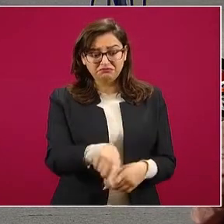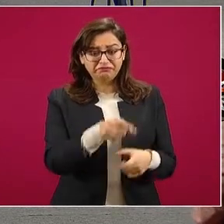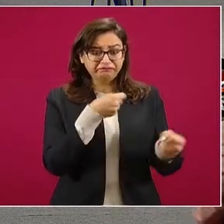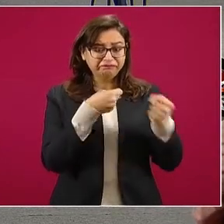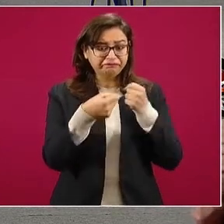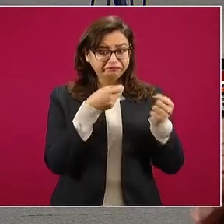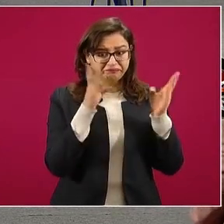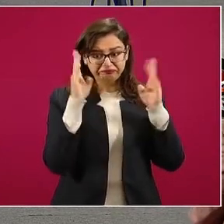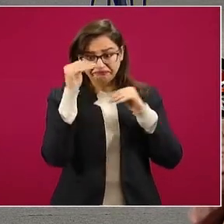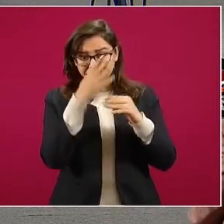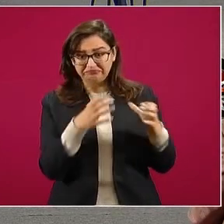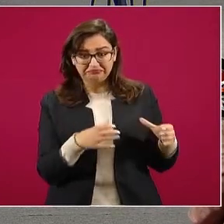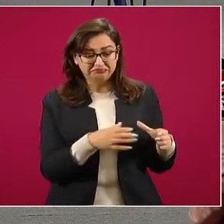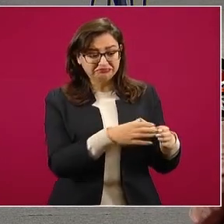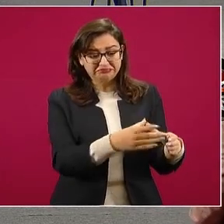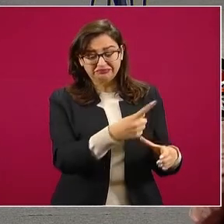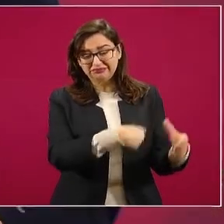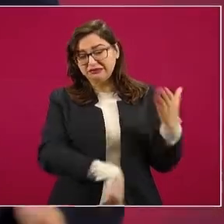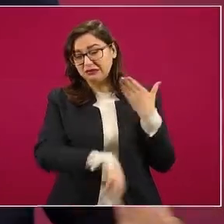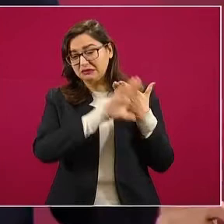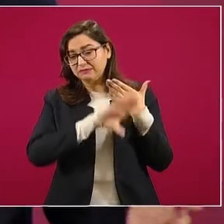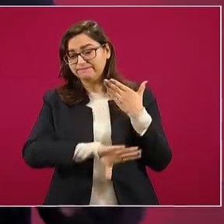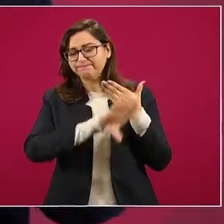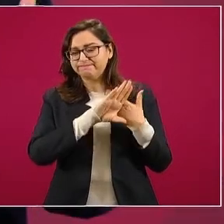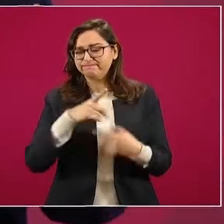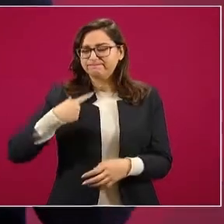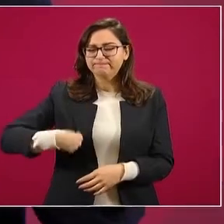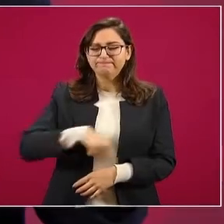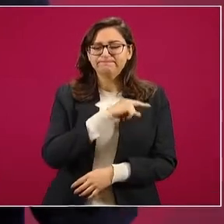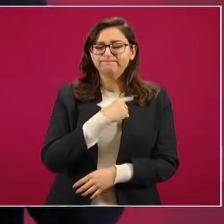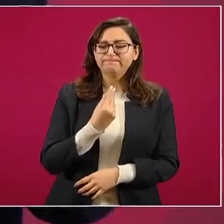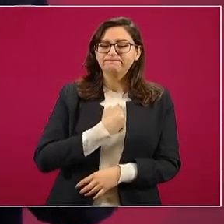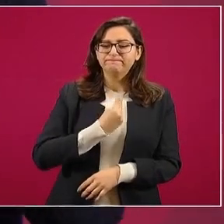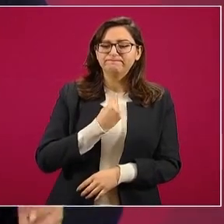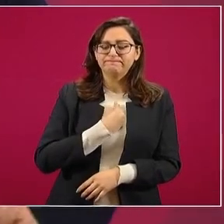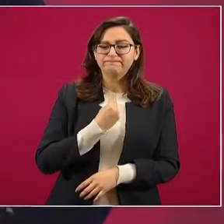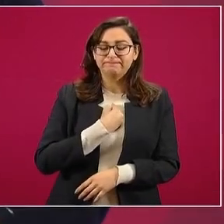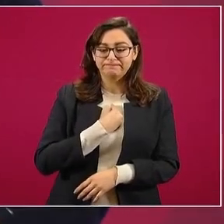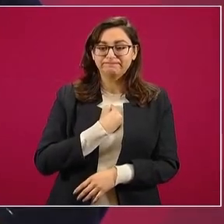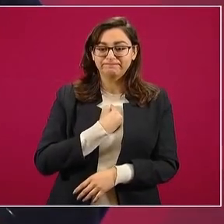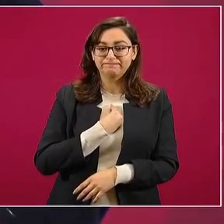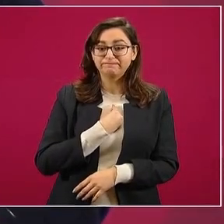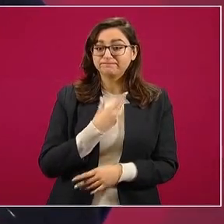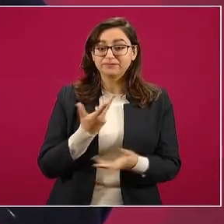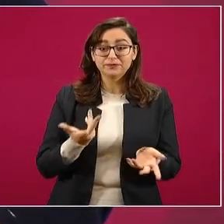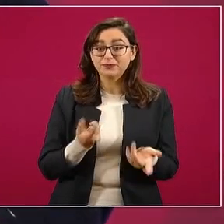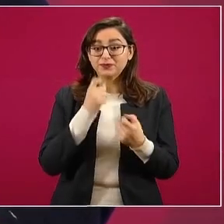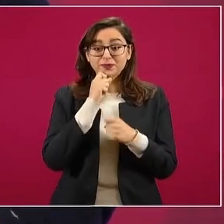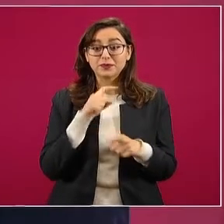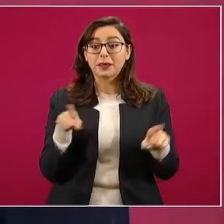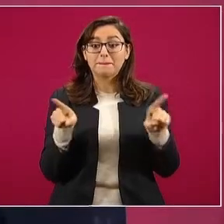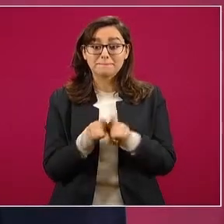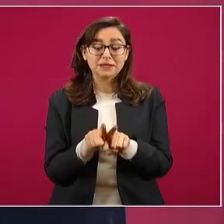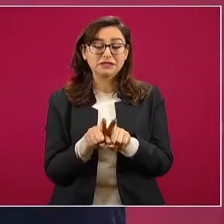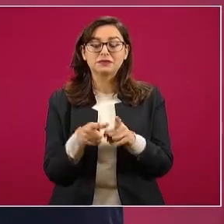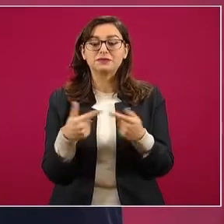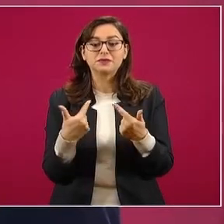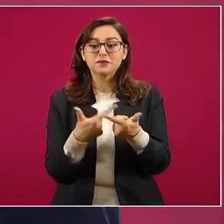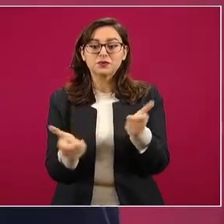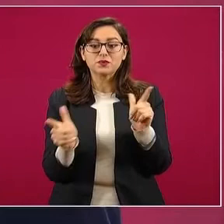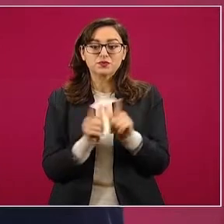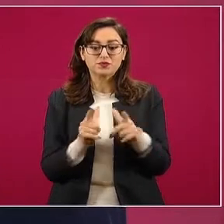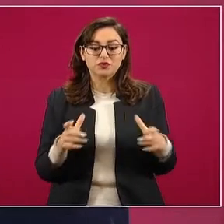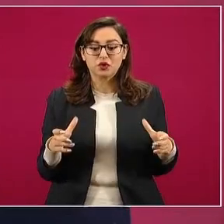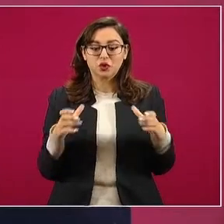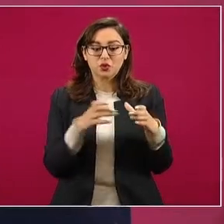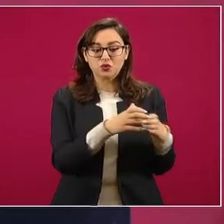y de grupos que estaban acostumbrados a